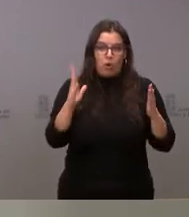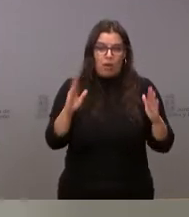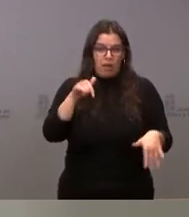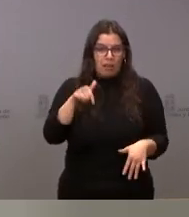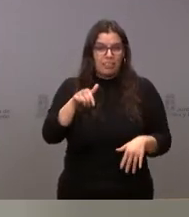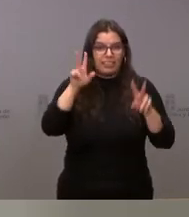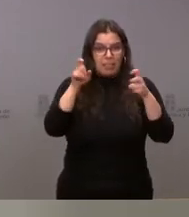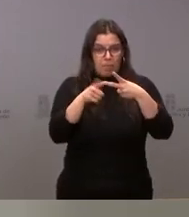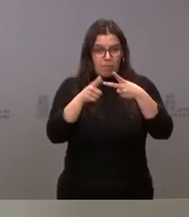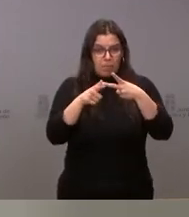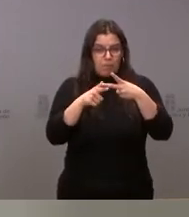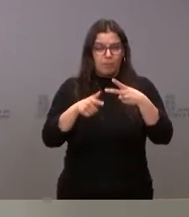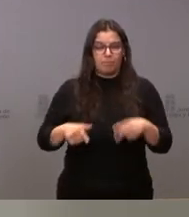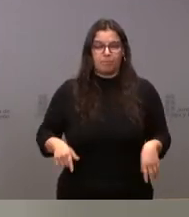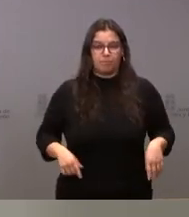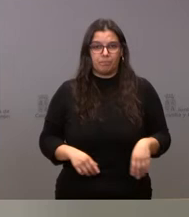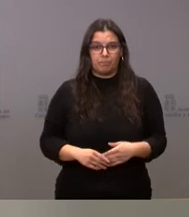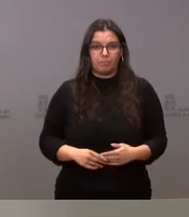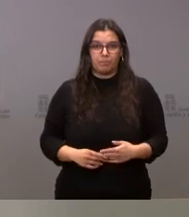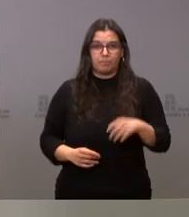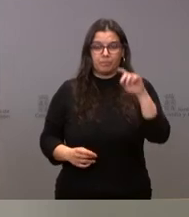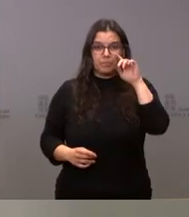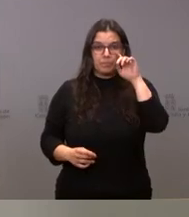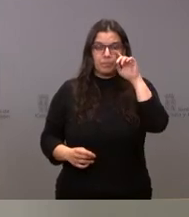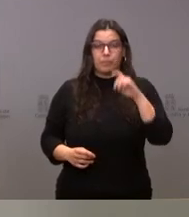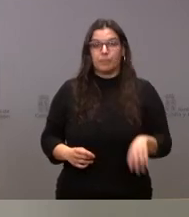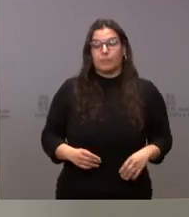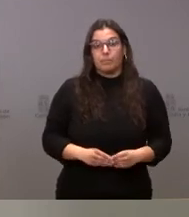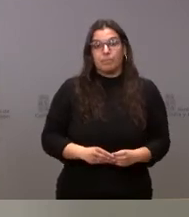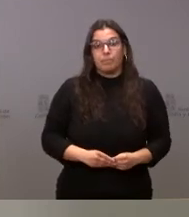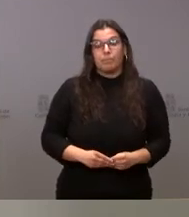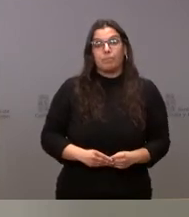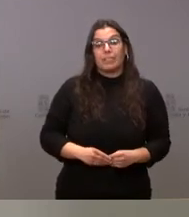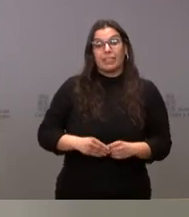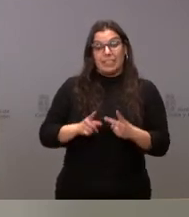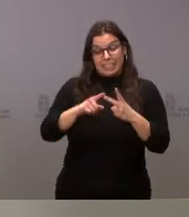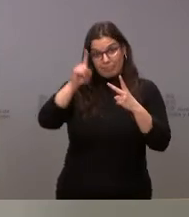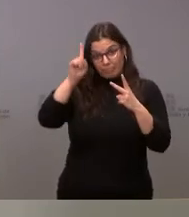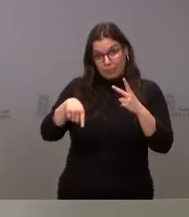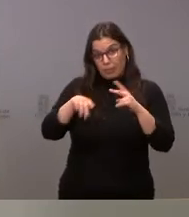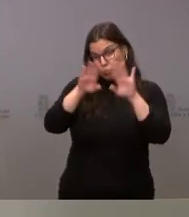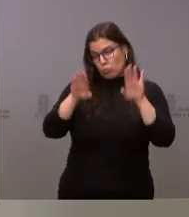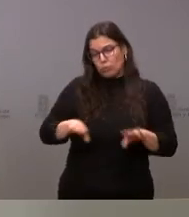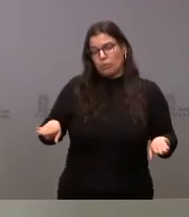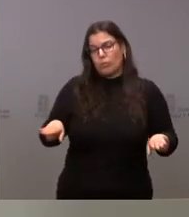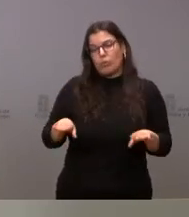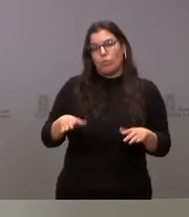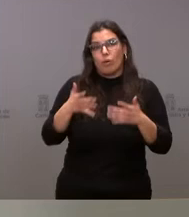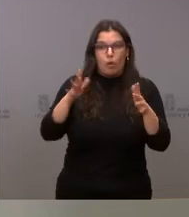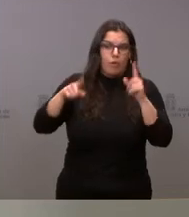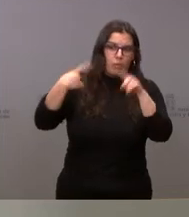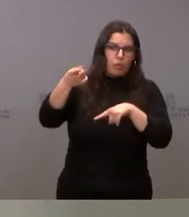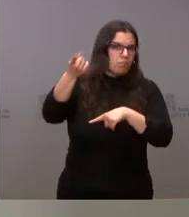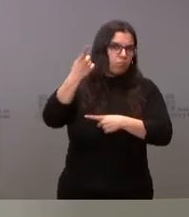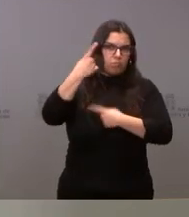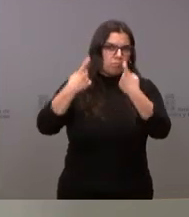del que estamos haciendo referencia. Y señalarles en este ámbito, para concluir, y aunque ustedes luego ya